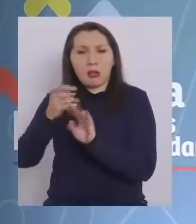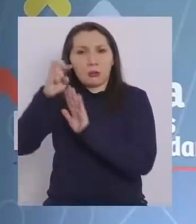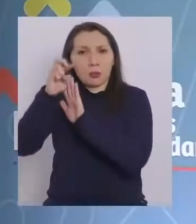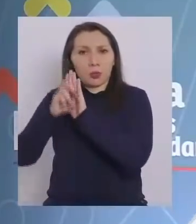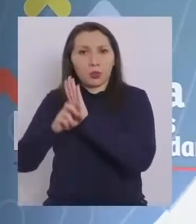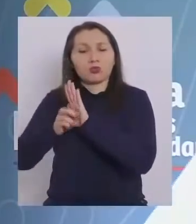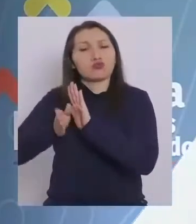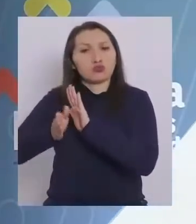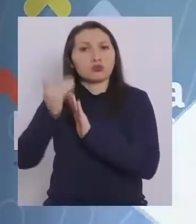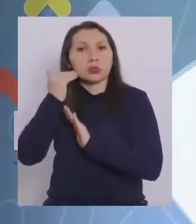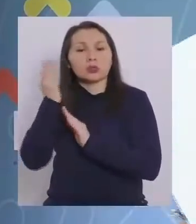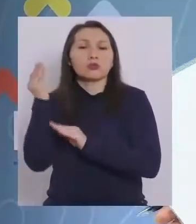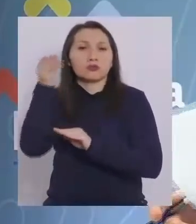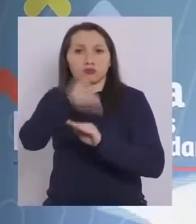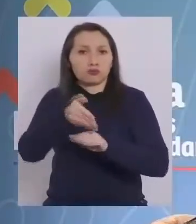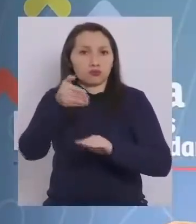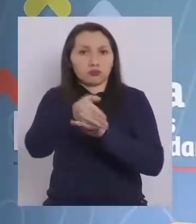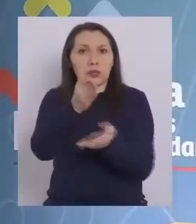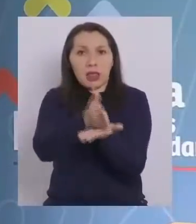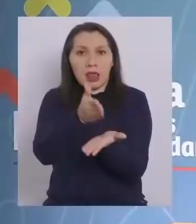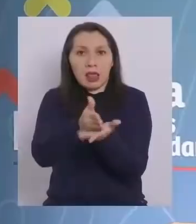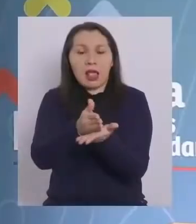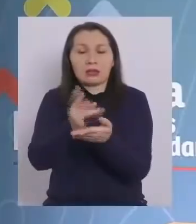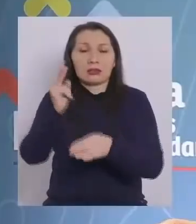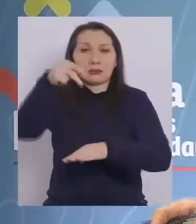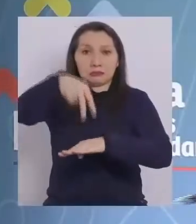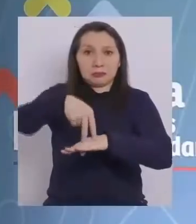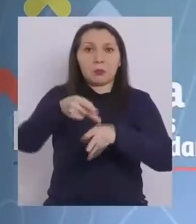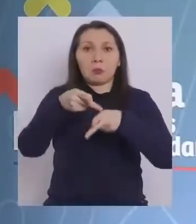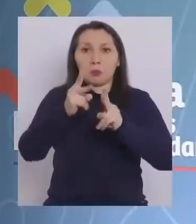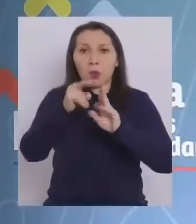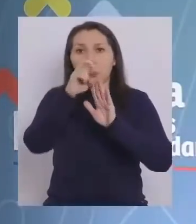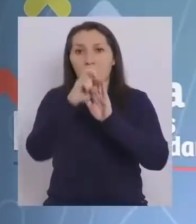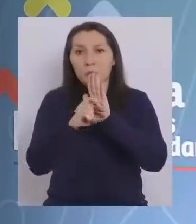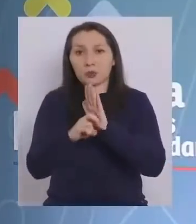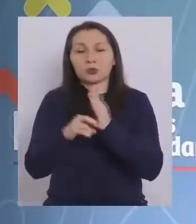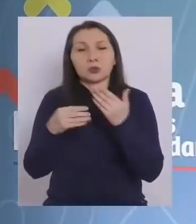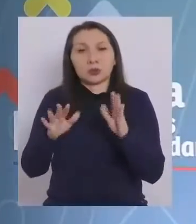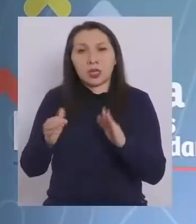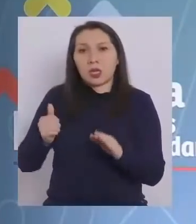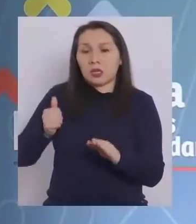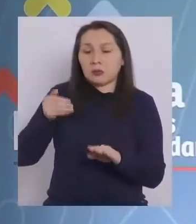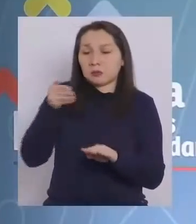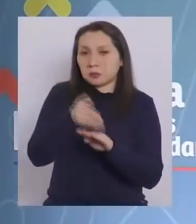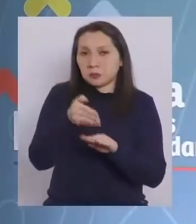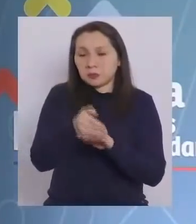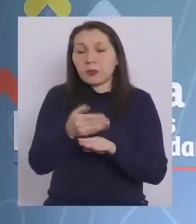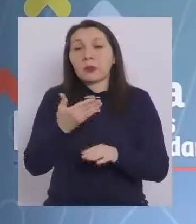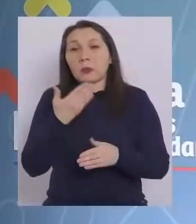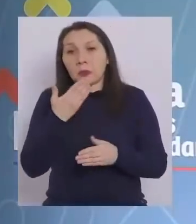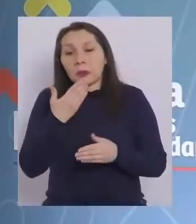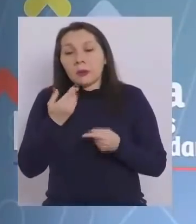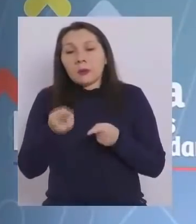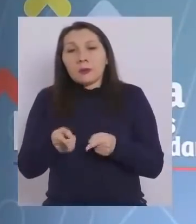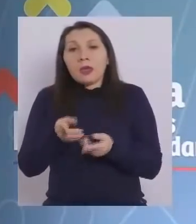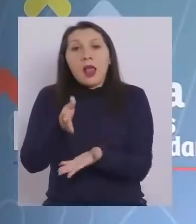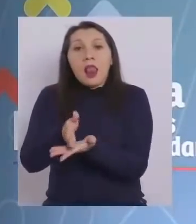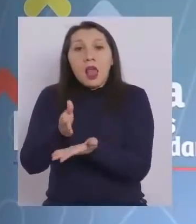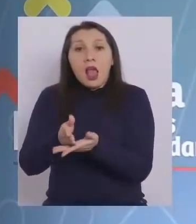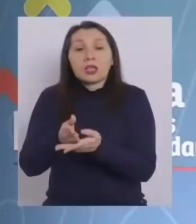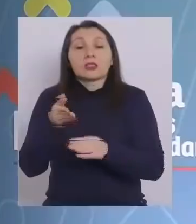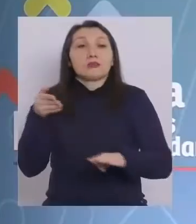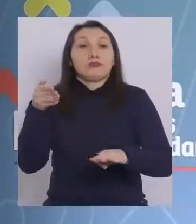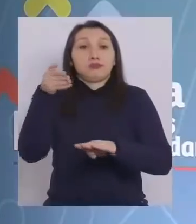para que los niños vuelvan a clases presenciales y esos protocolos se han aplicado, han acudido y también en las clases